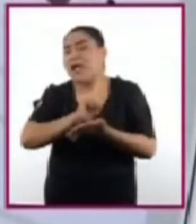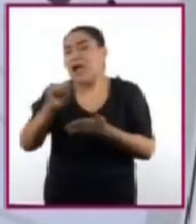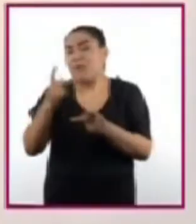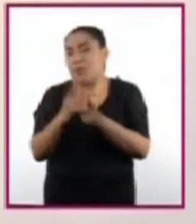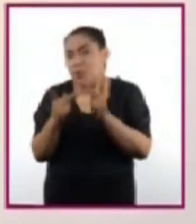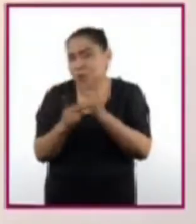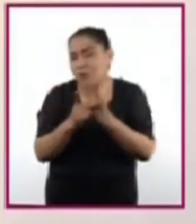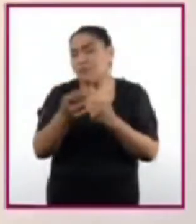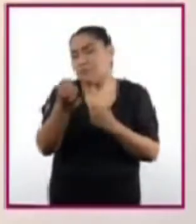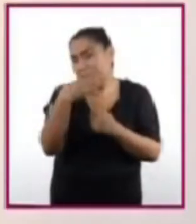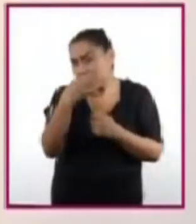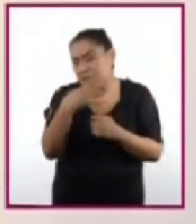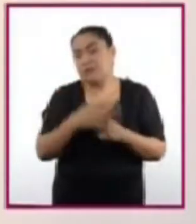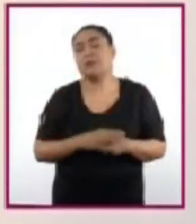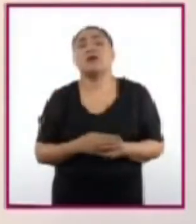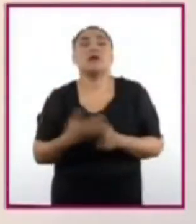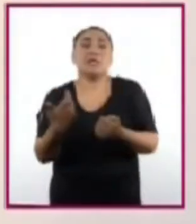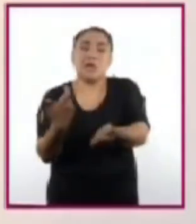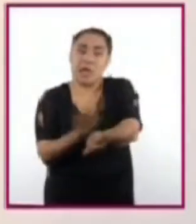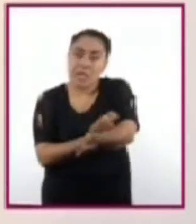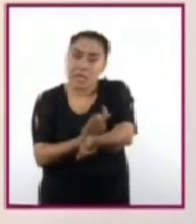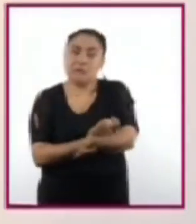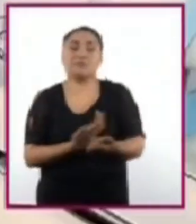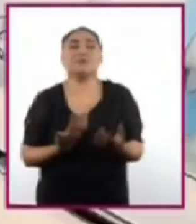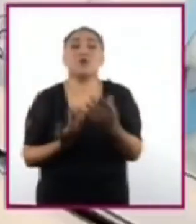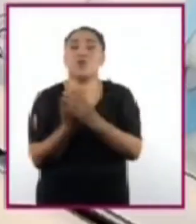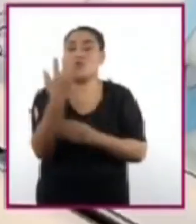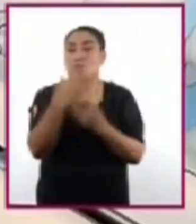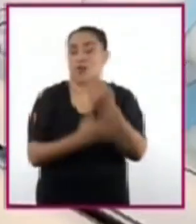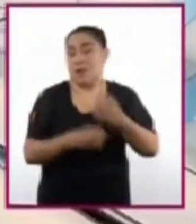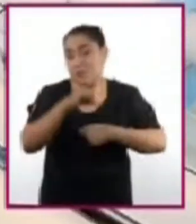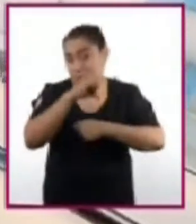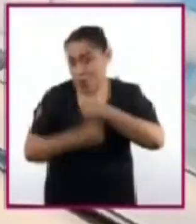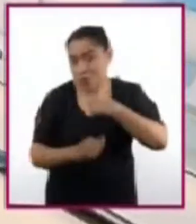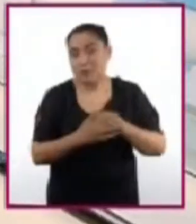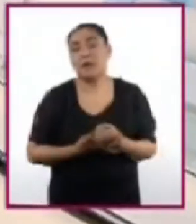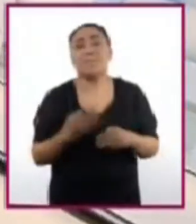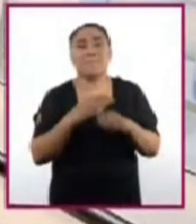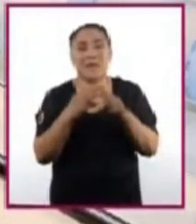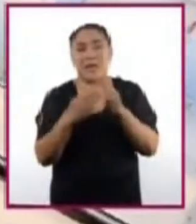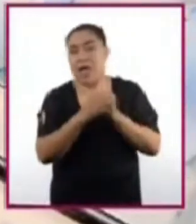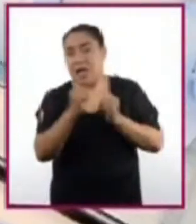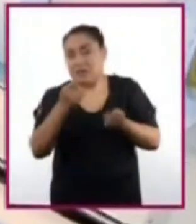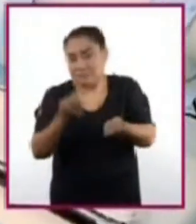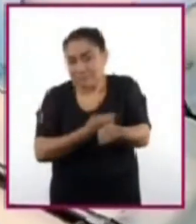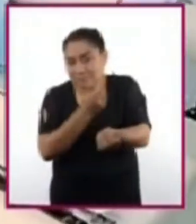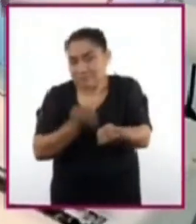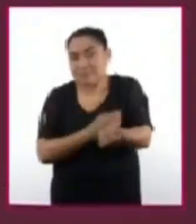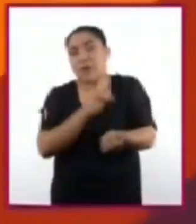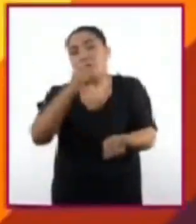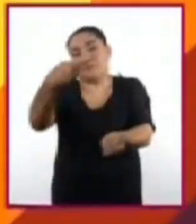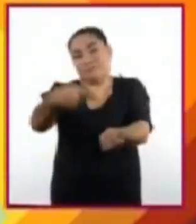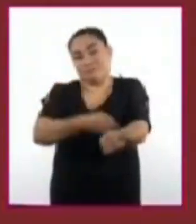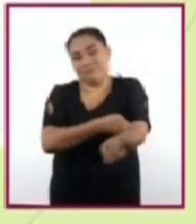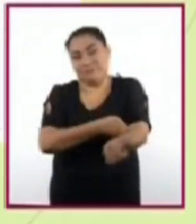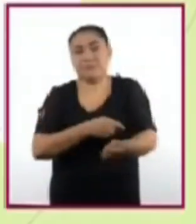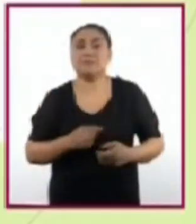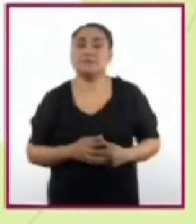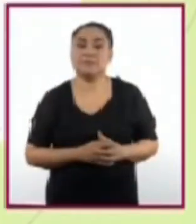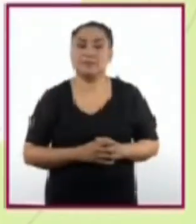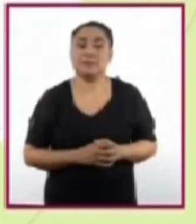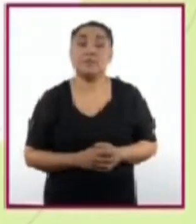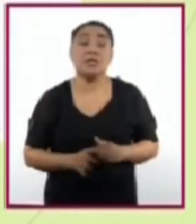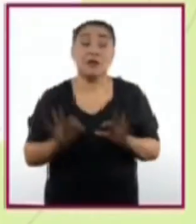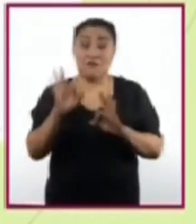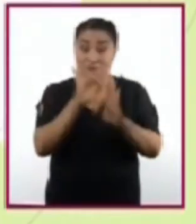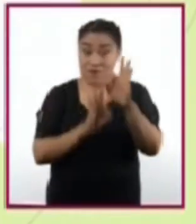entre ellos jeringas, guantes de cirugía, materiales de sutura y catéteres. En la